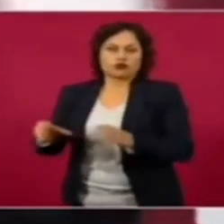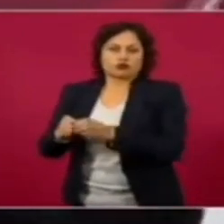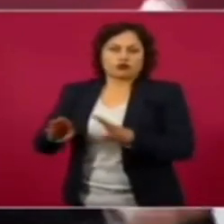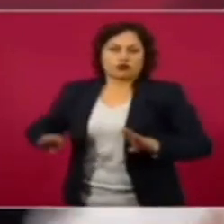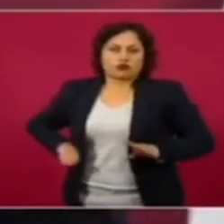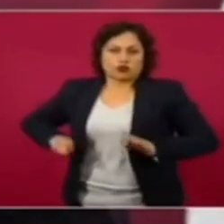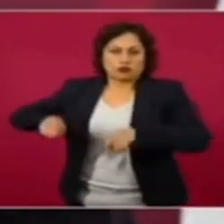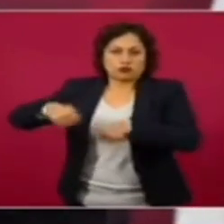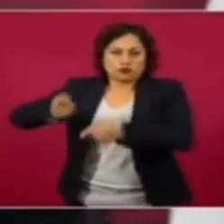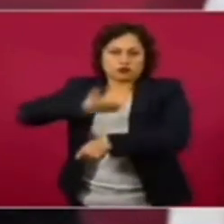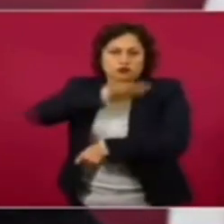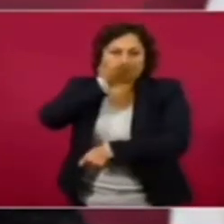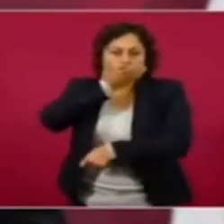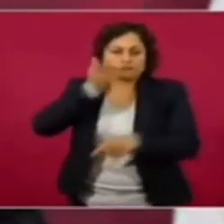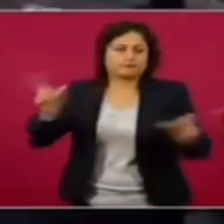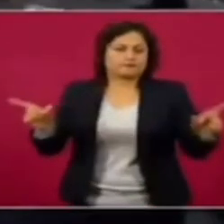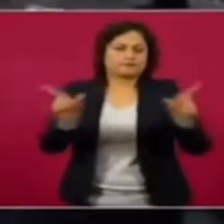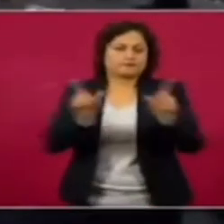Y eso es todo. Ahí nos vemos.